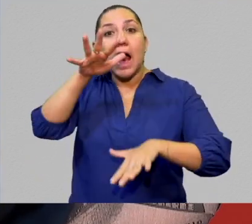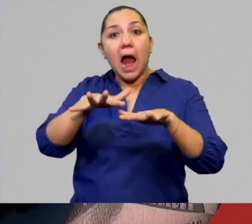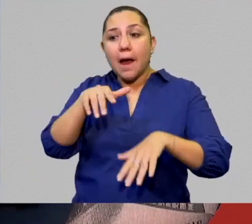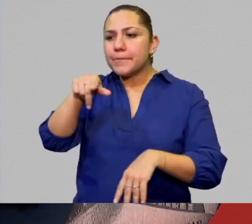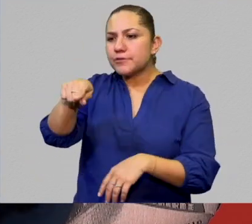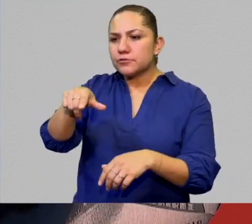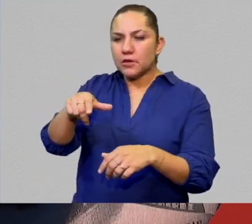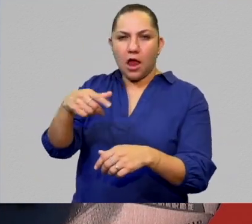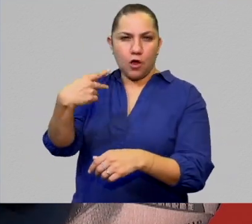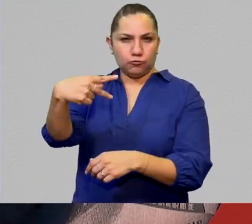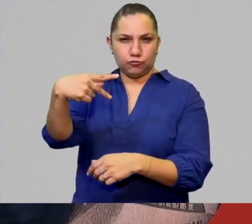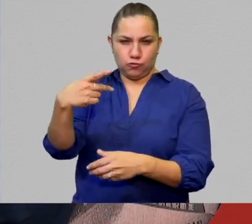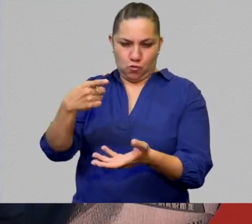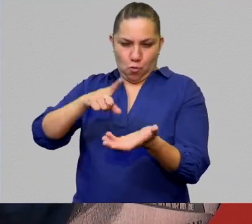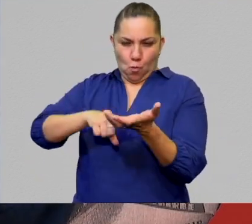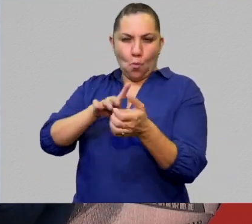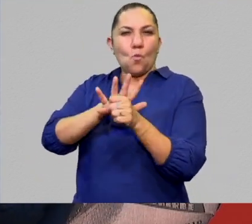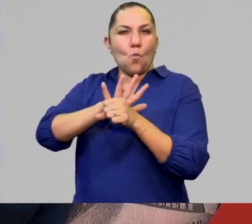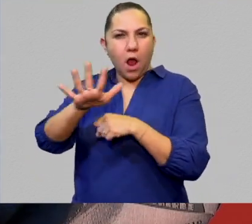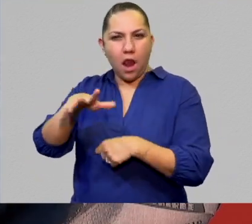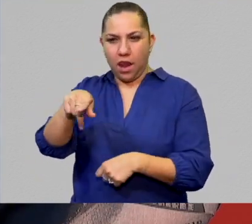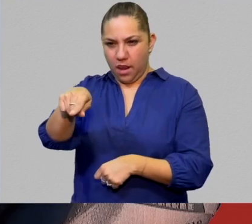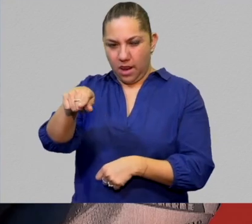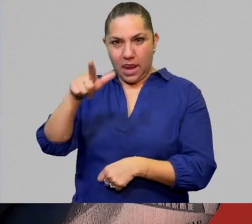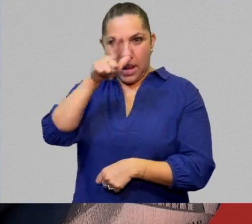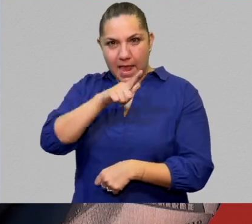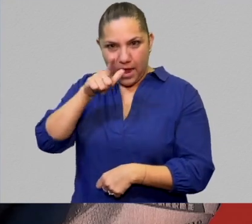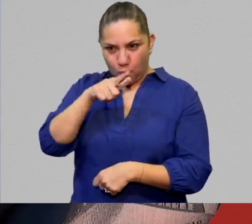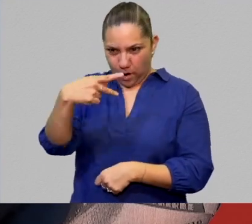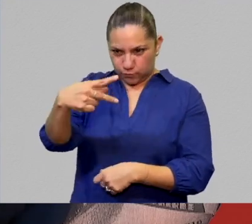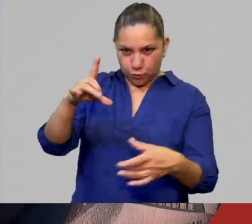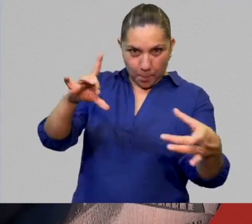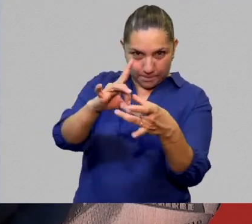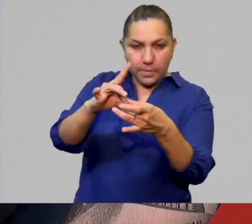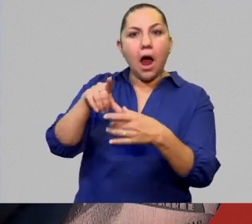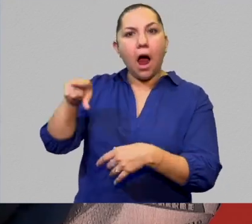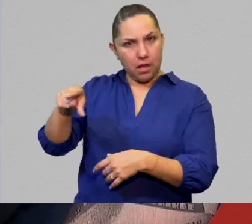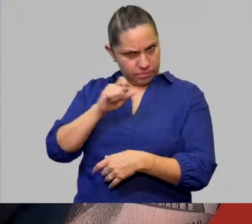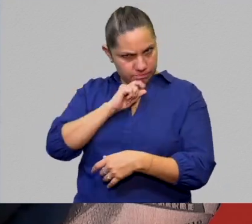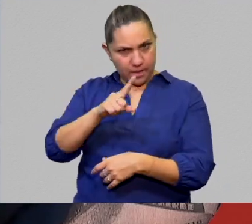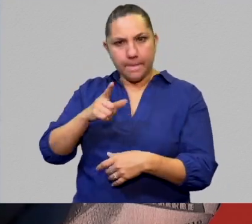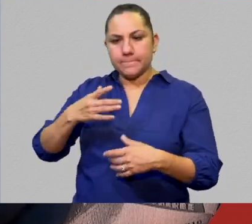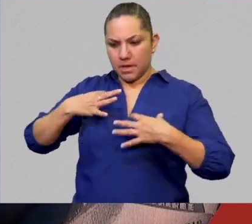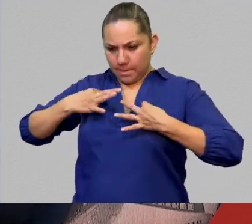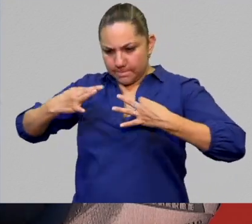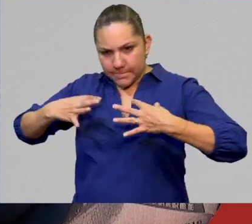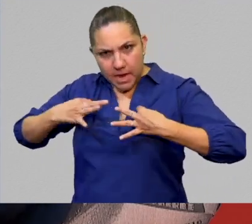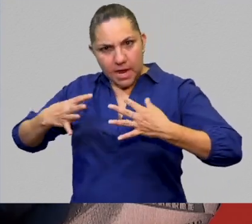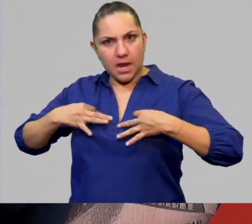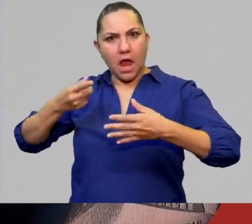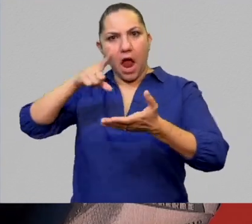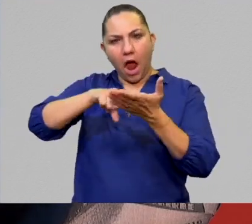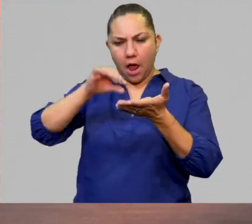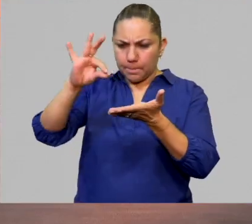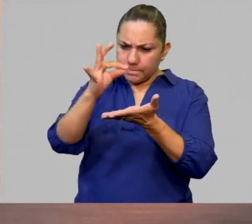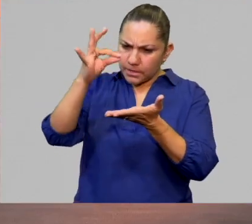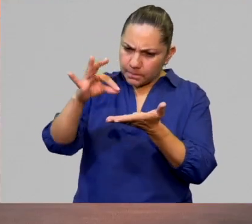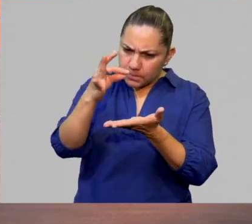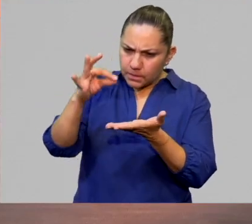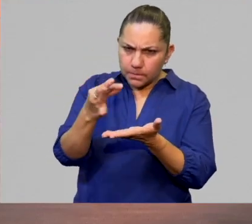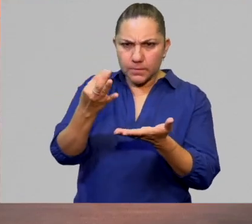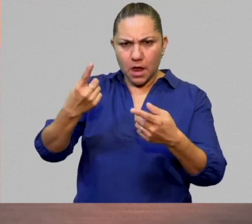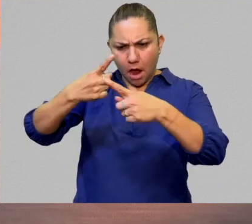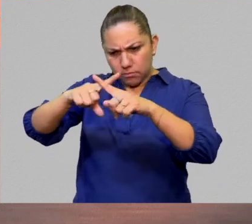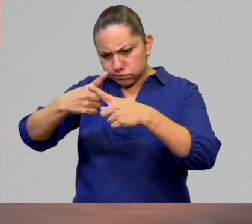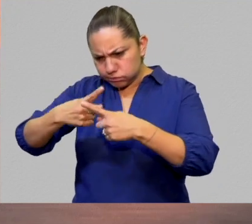ilustrar la lengua de donde son originarios. Eso es buenísimo. Porque, pues en los rebosos, por ejemplo, son los códices que no se